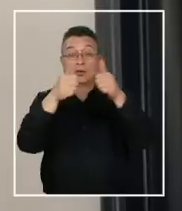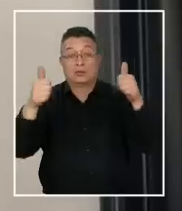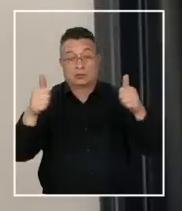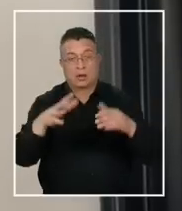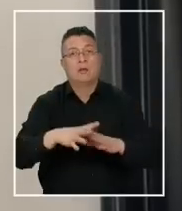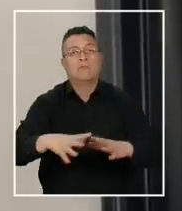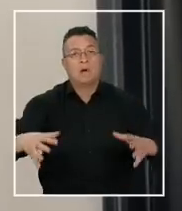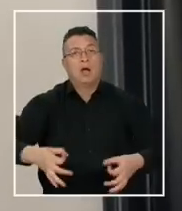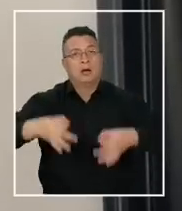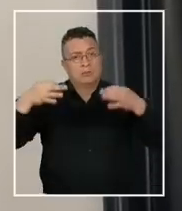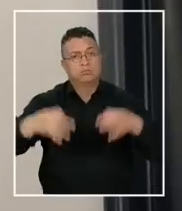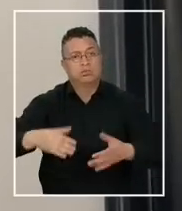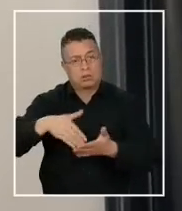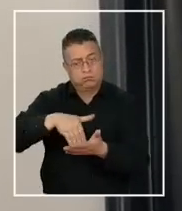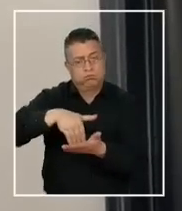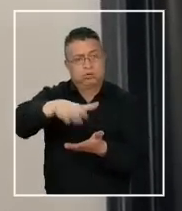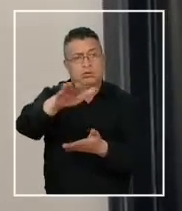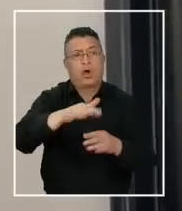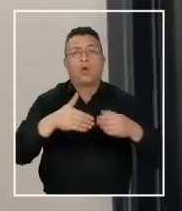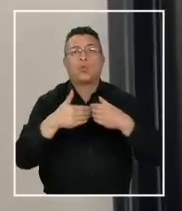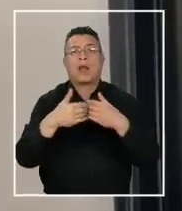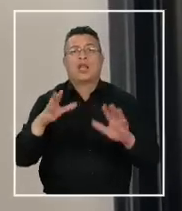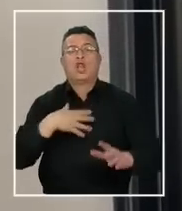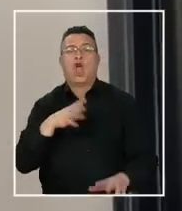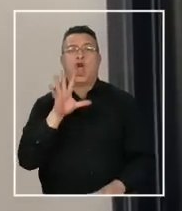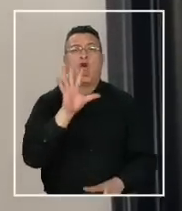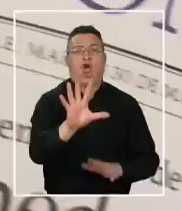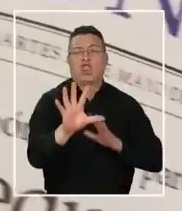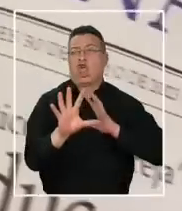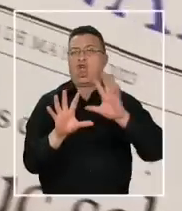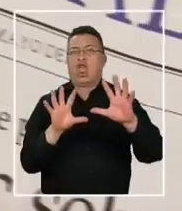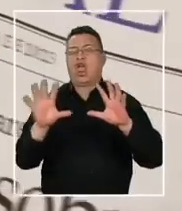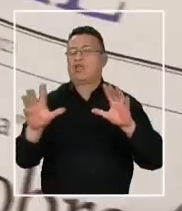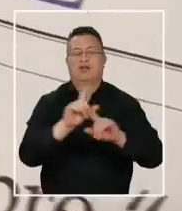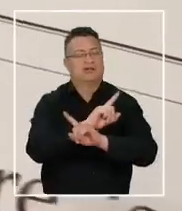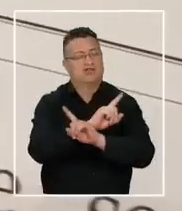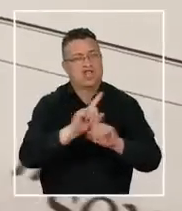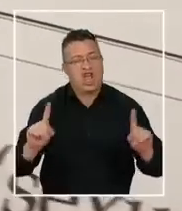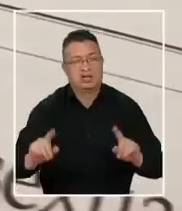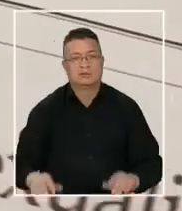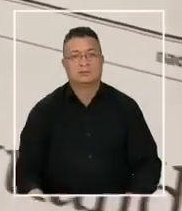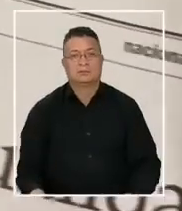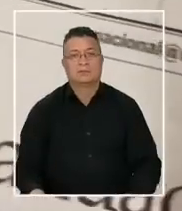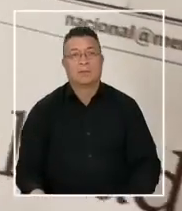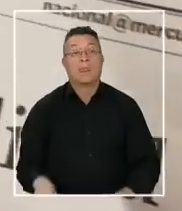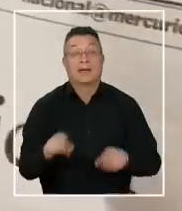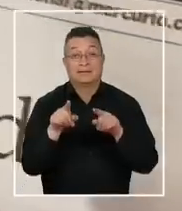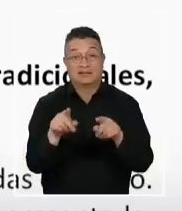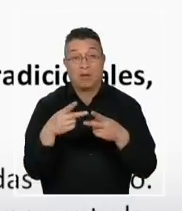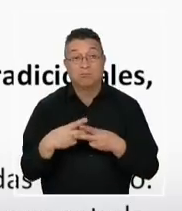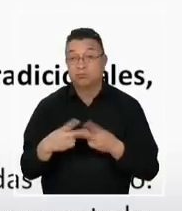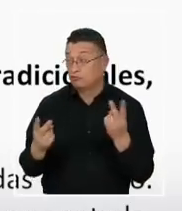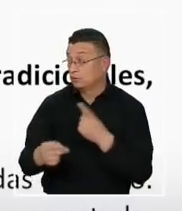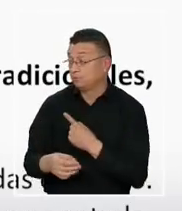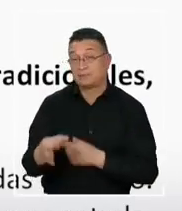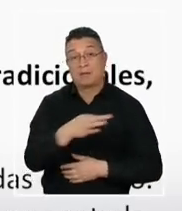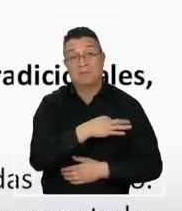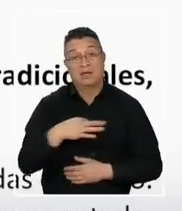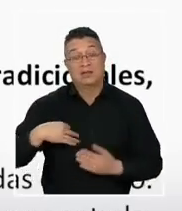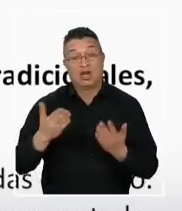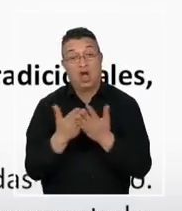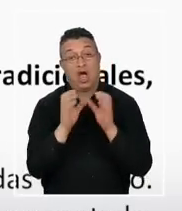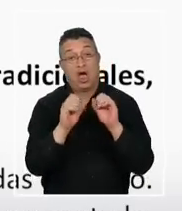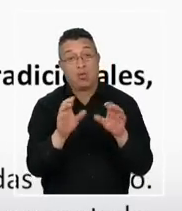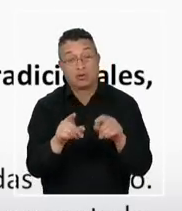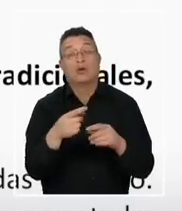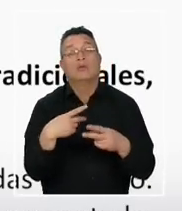más fehacientes en su rechazo a toda postura homofóbica y transfóbica. A raíz de esta publicación, el Mineduc emitió